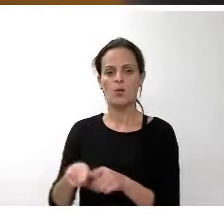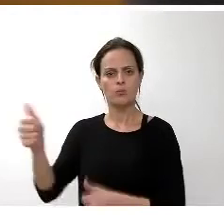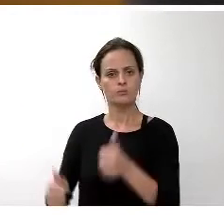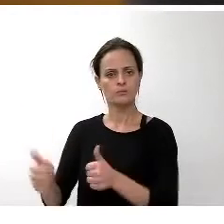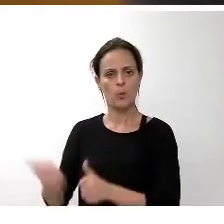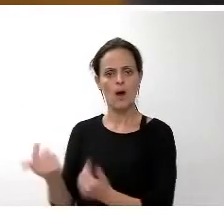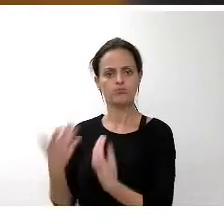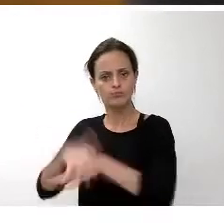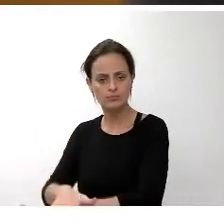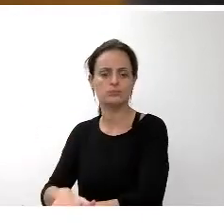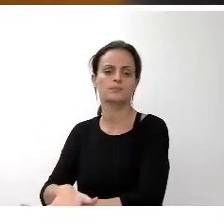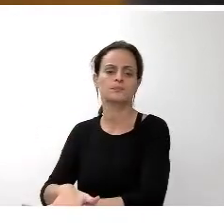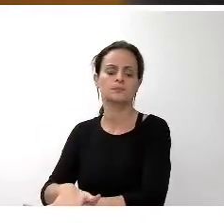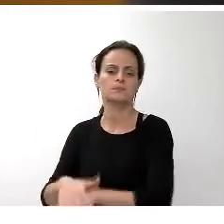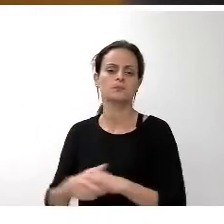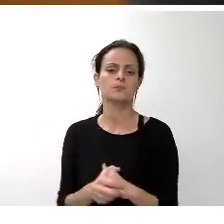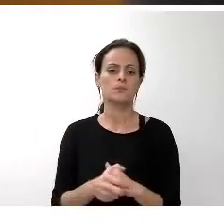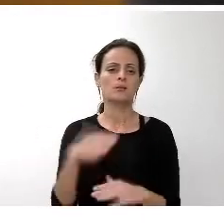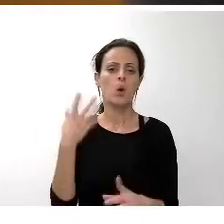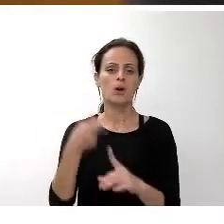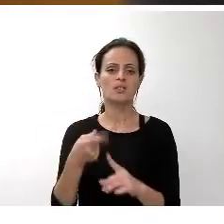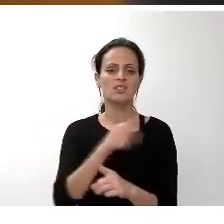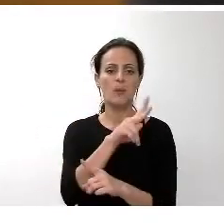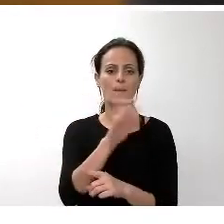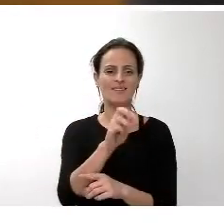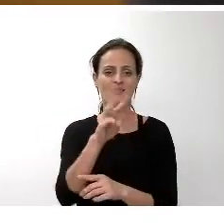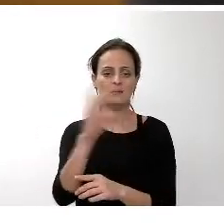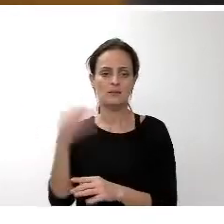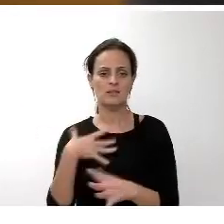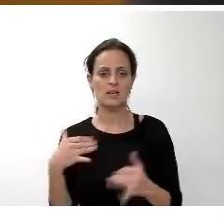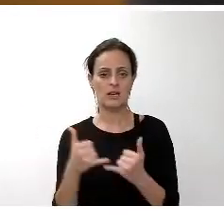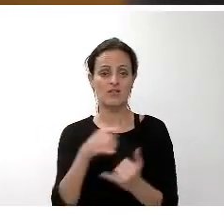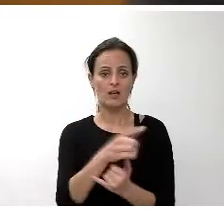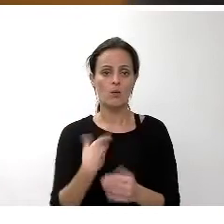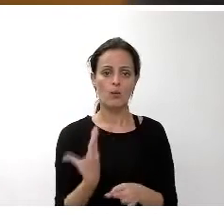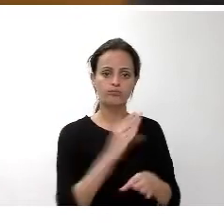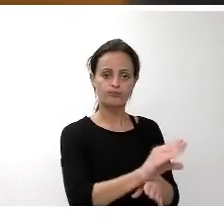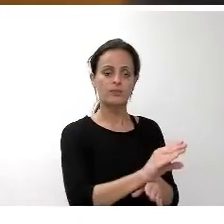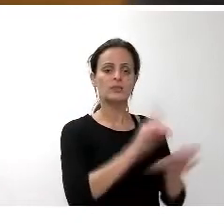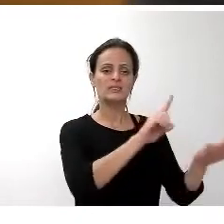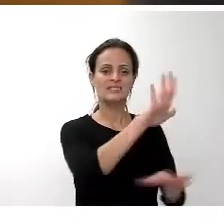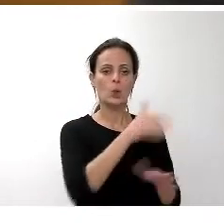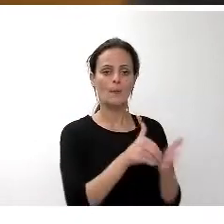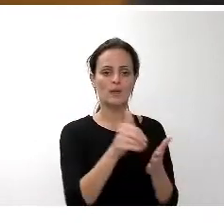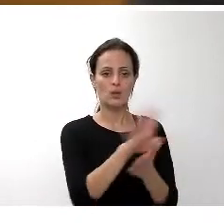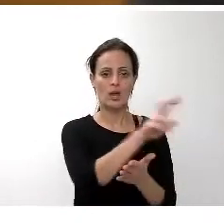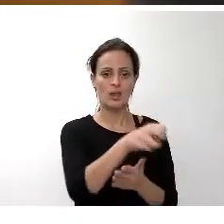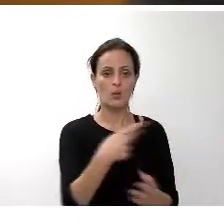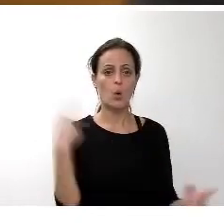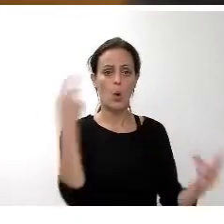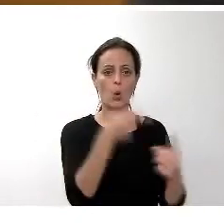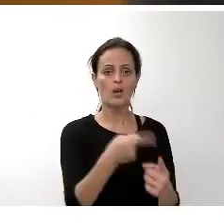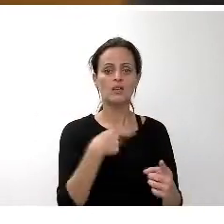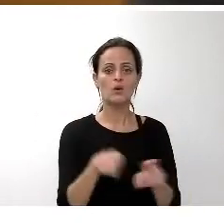programa Tenerife 2030 al que se va a destinar como antes mencioné un total de 65 millones de euros que irán destinados al emprendimiento el